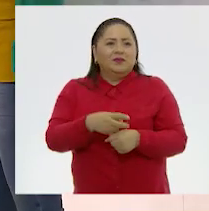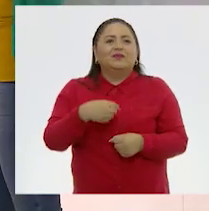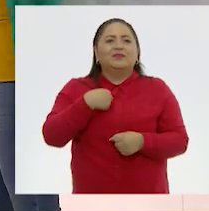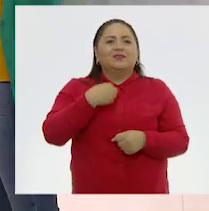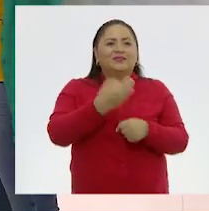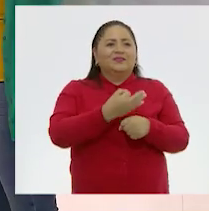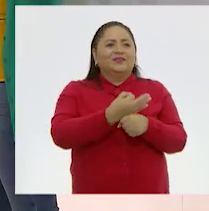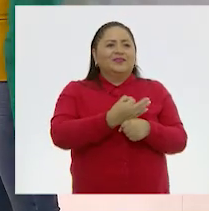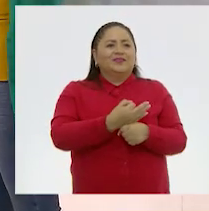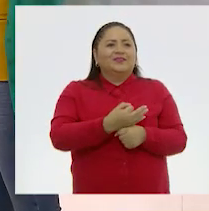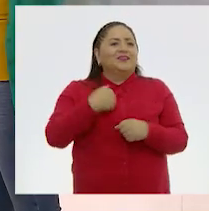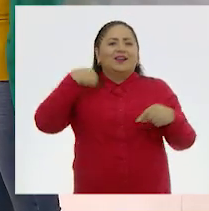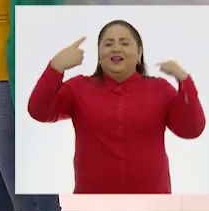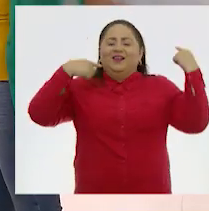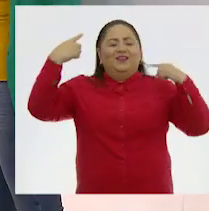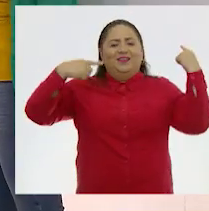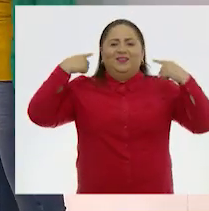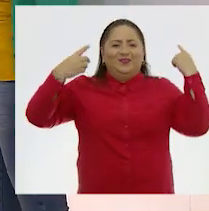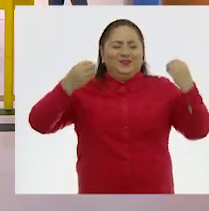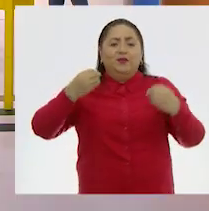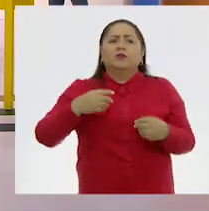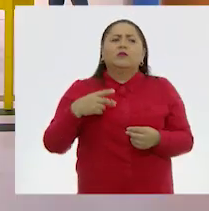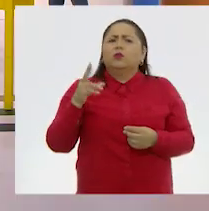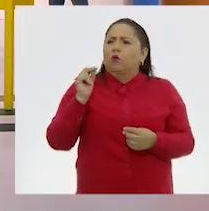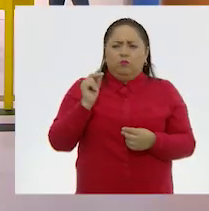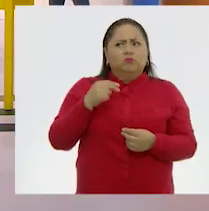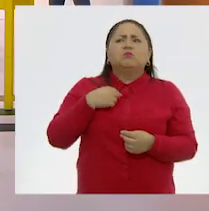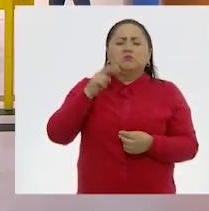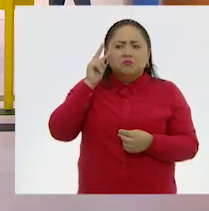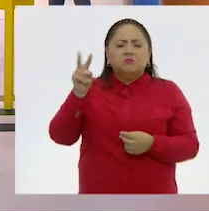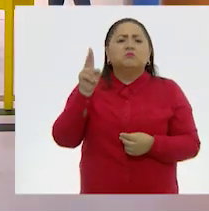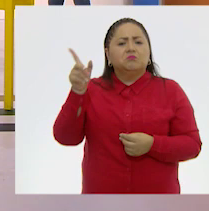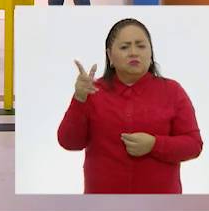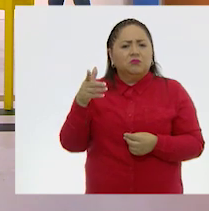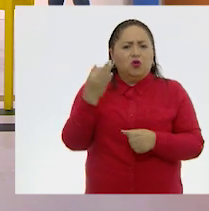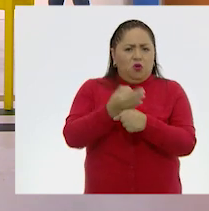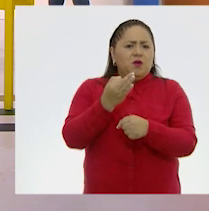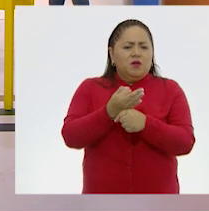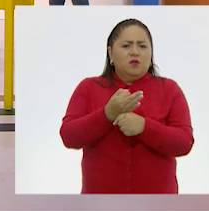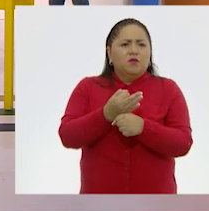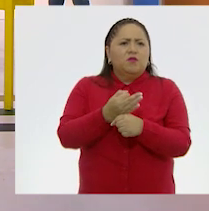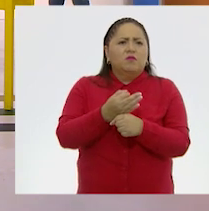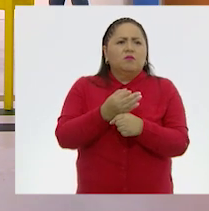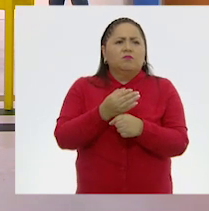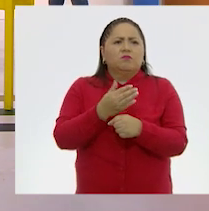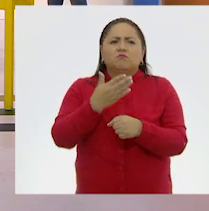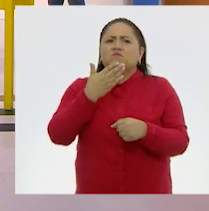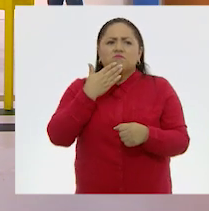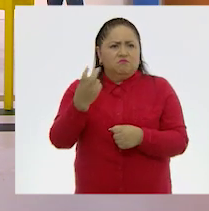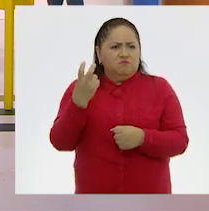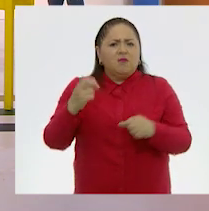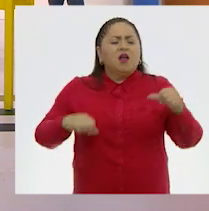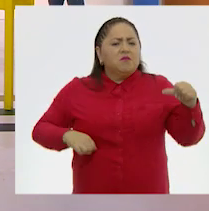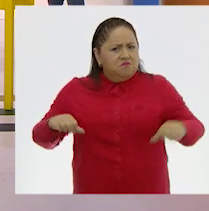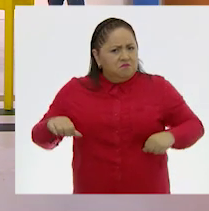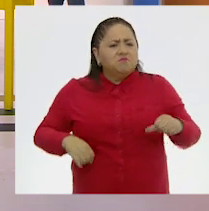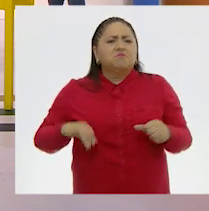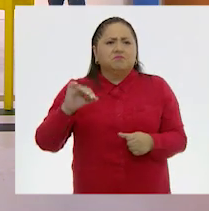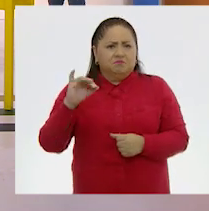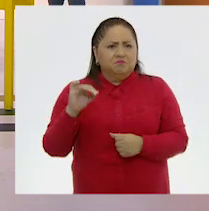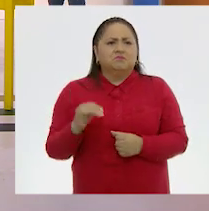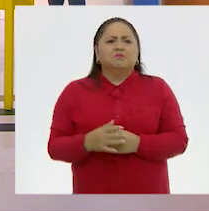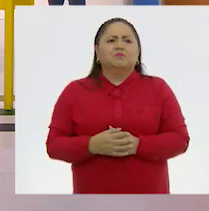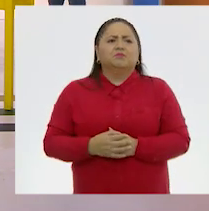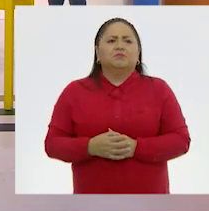alocando mucho? No, creo que sí estamos con esa actividad. Claro que sí.